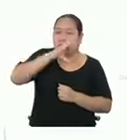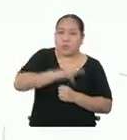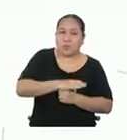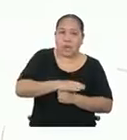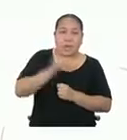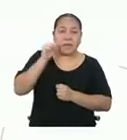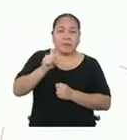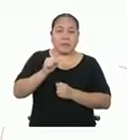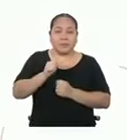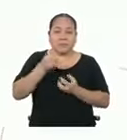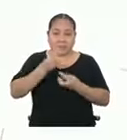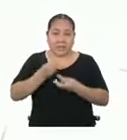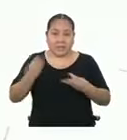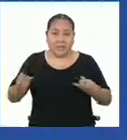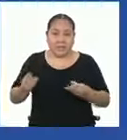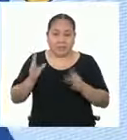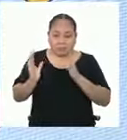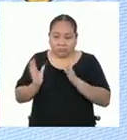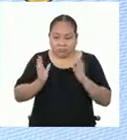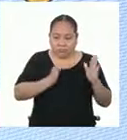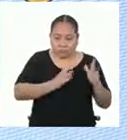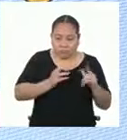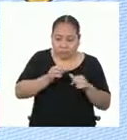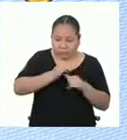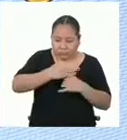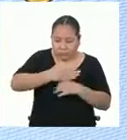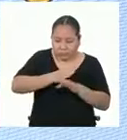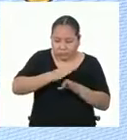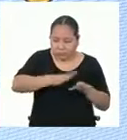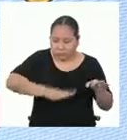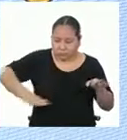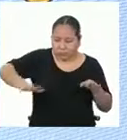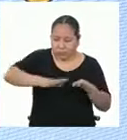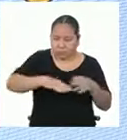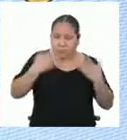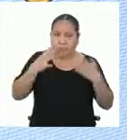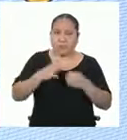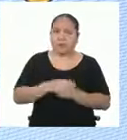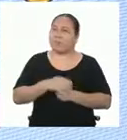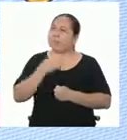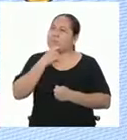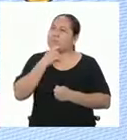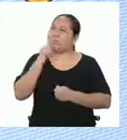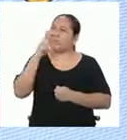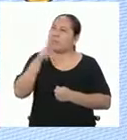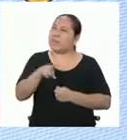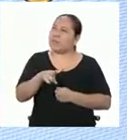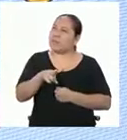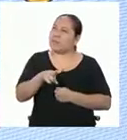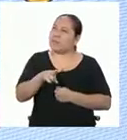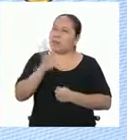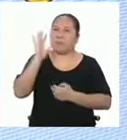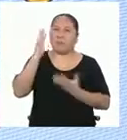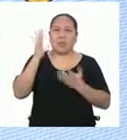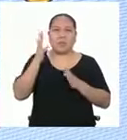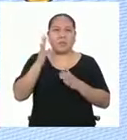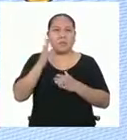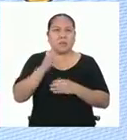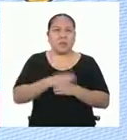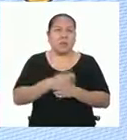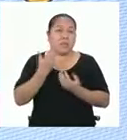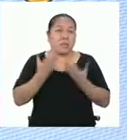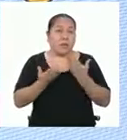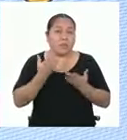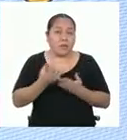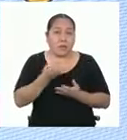para armar mi estructura y todo lo demás. Hmm, pero ahora que veo, me parece que sería bueno